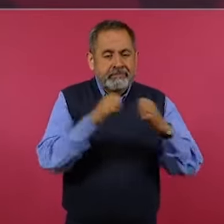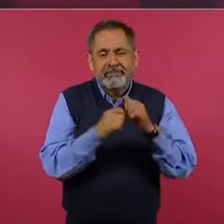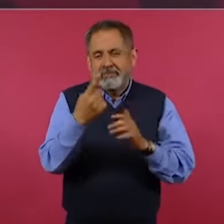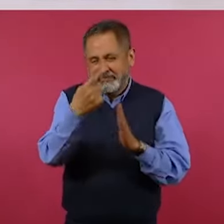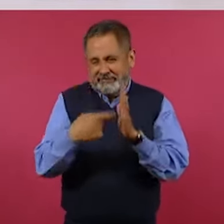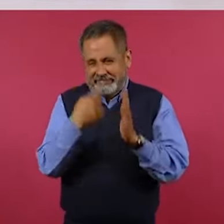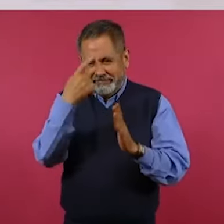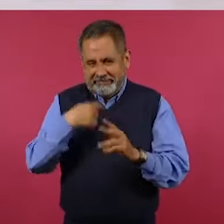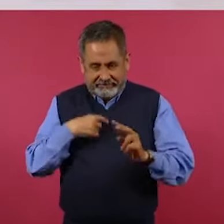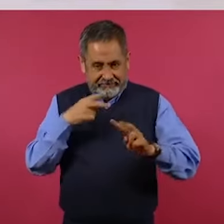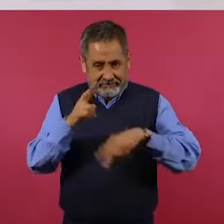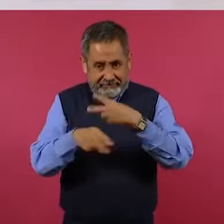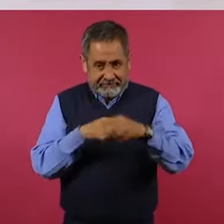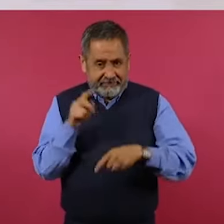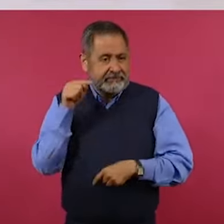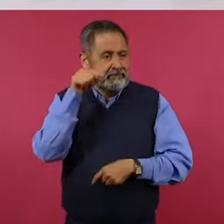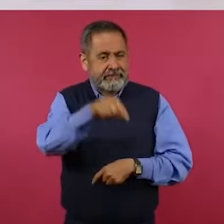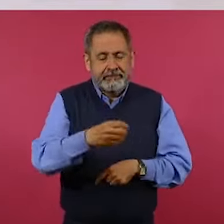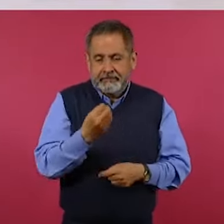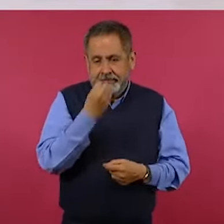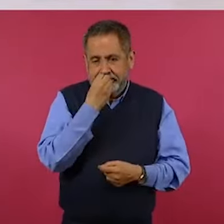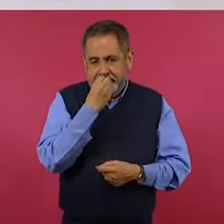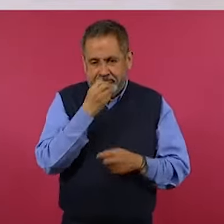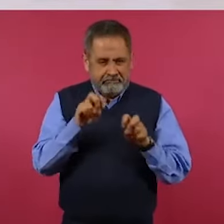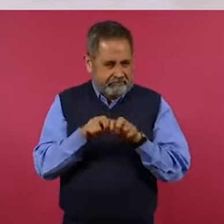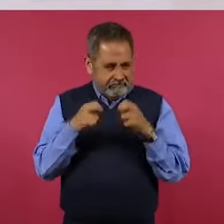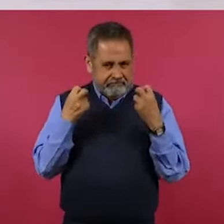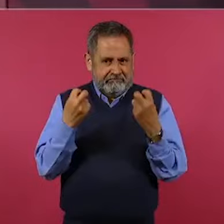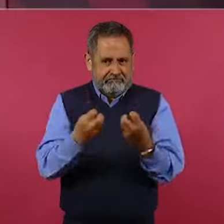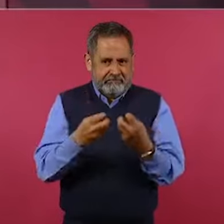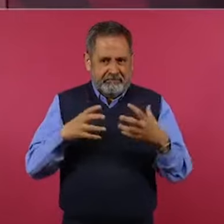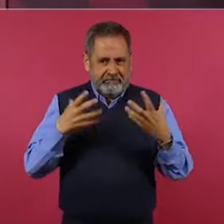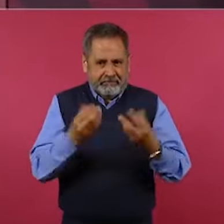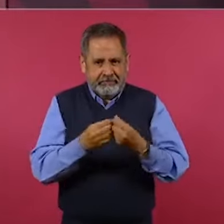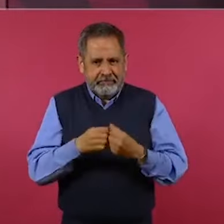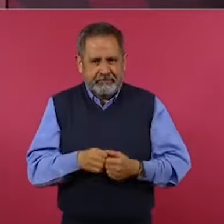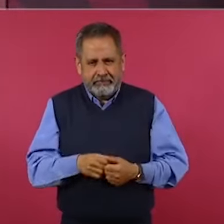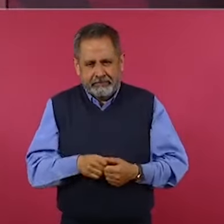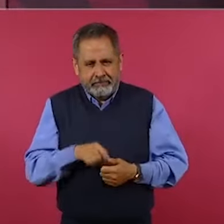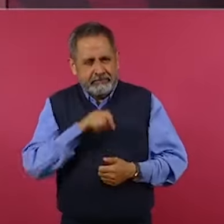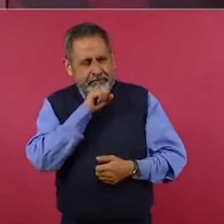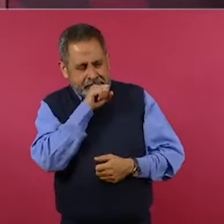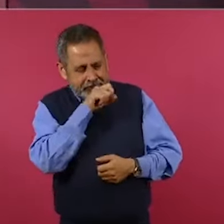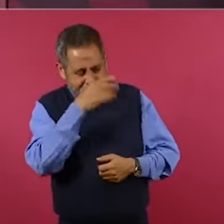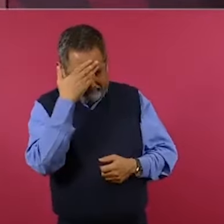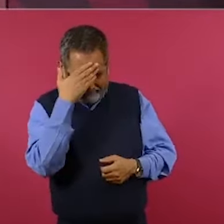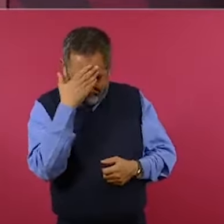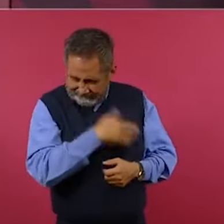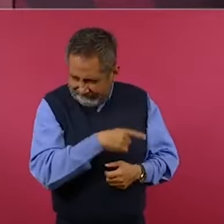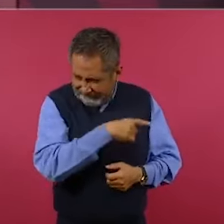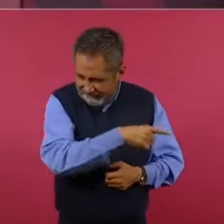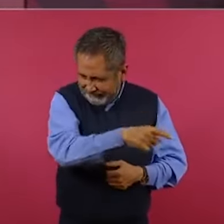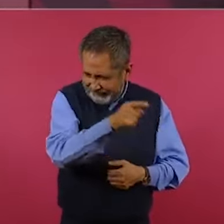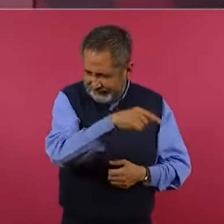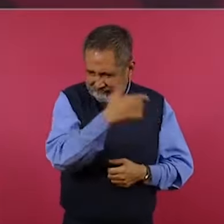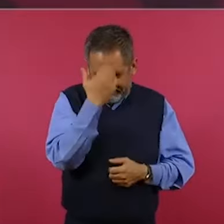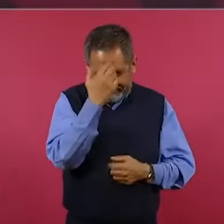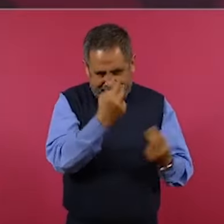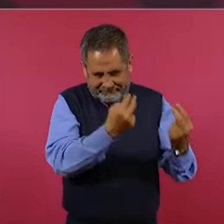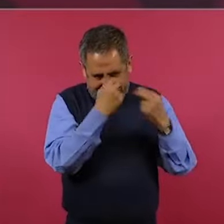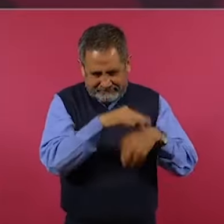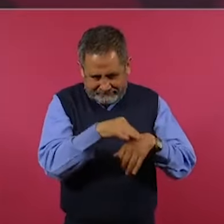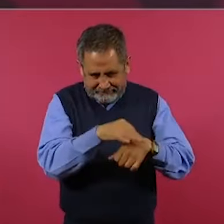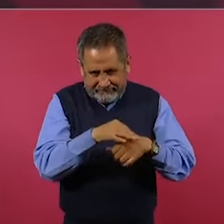comida y lo saben los que estuvieron en la comida,